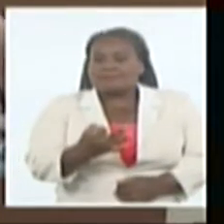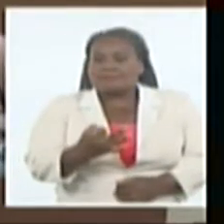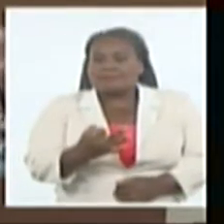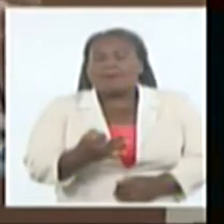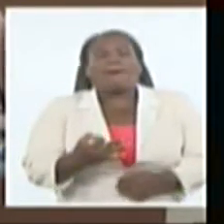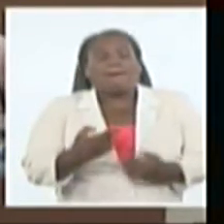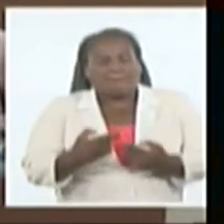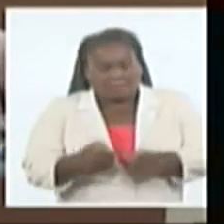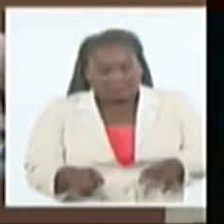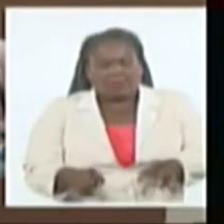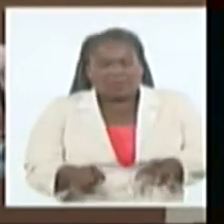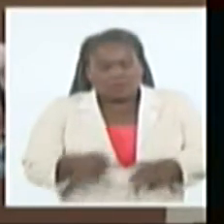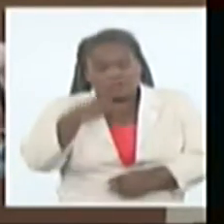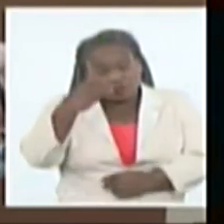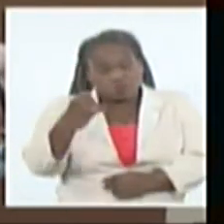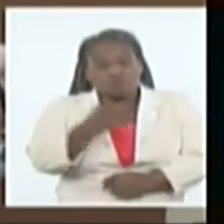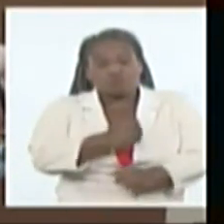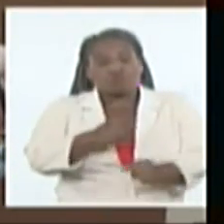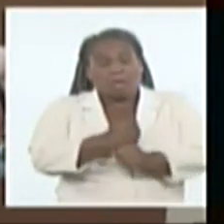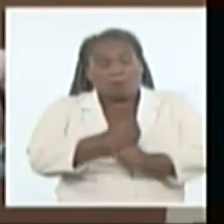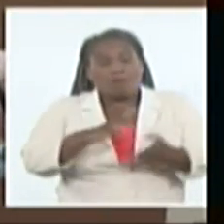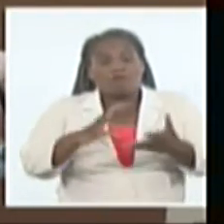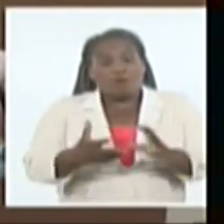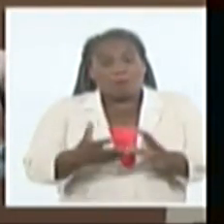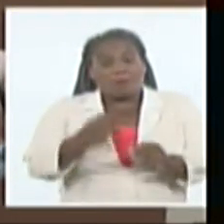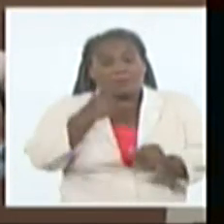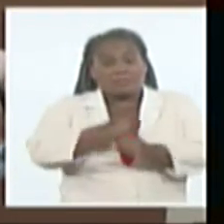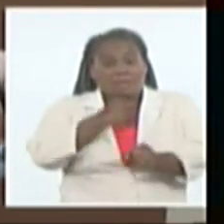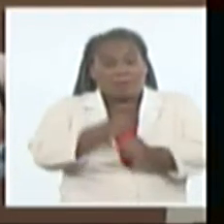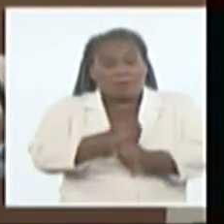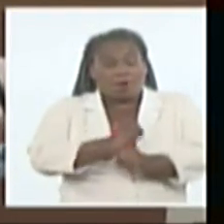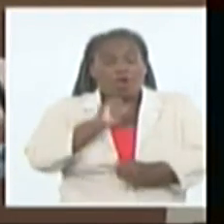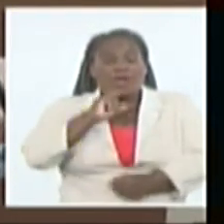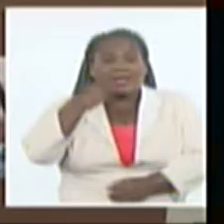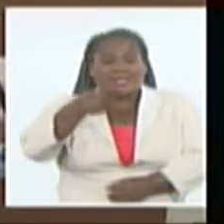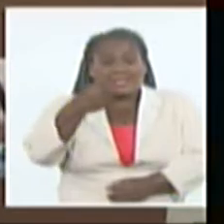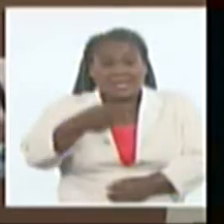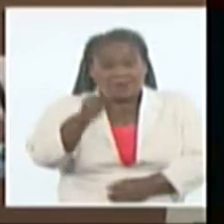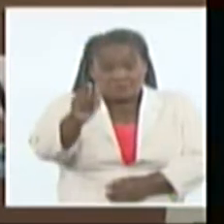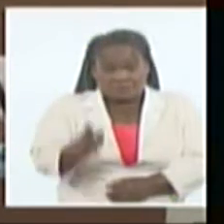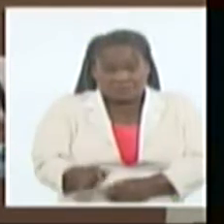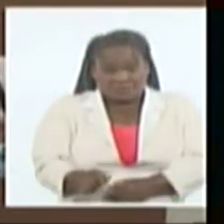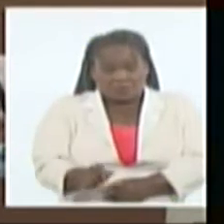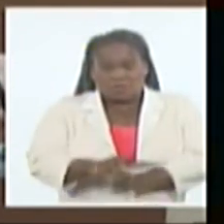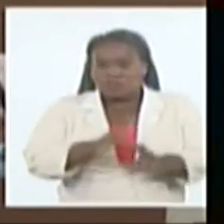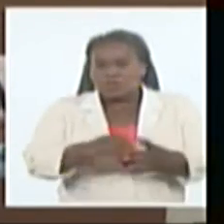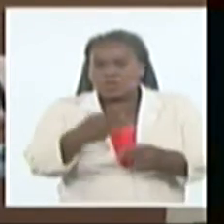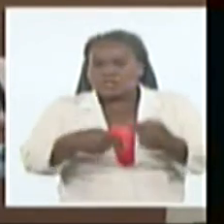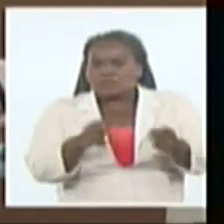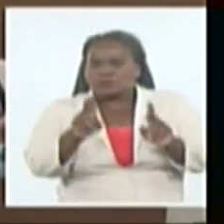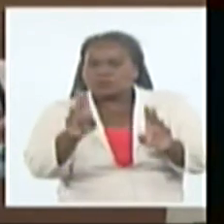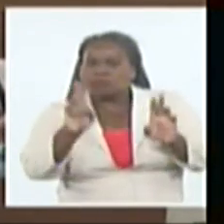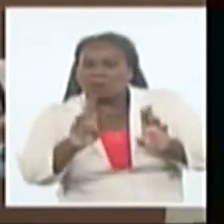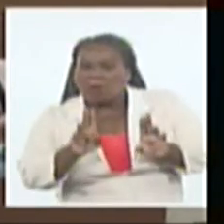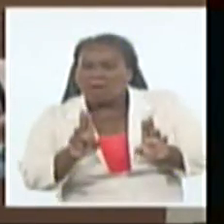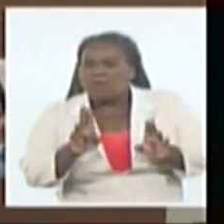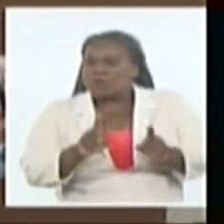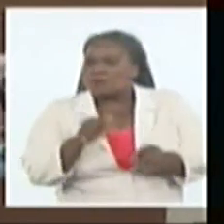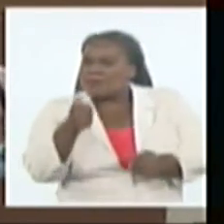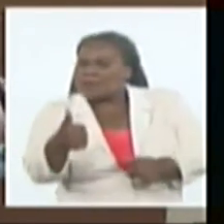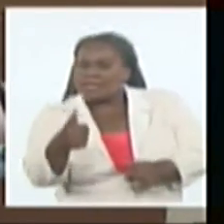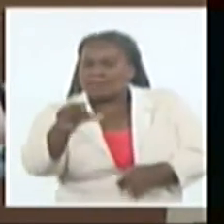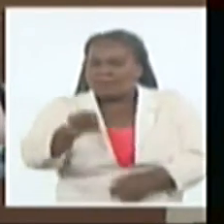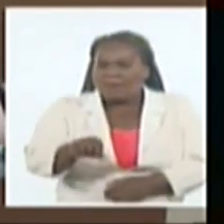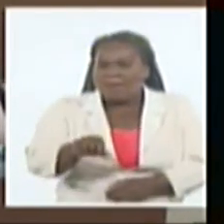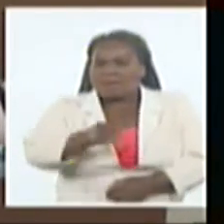utilizamos como modo de trabajo los criterios de satisfacción de todo lo que se hace y también el nivel de consulta